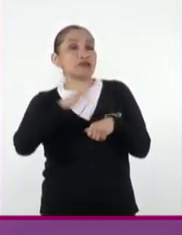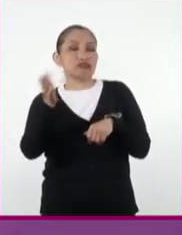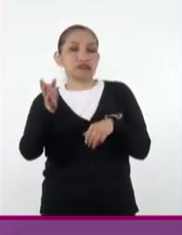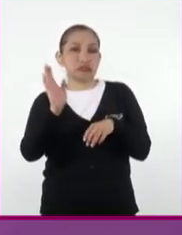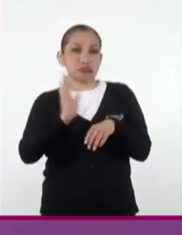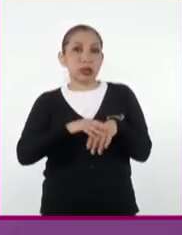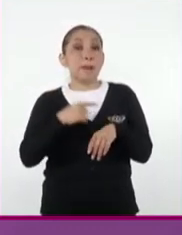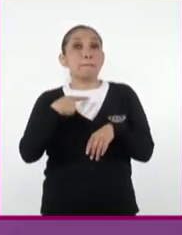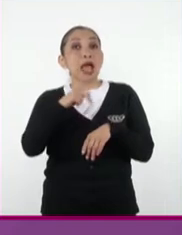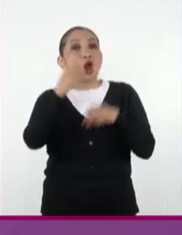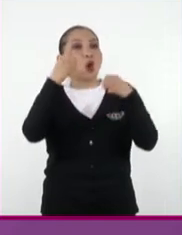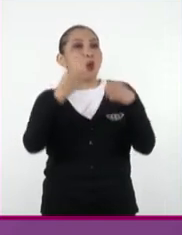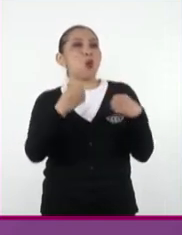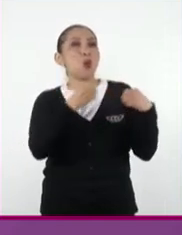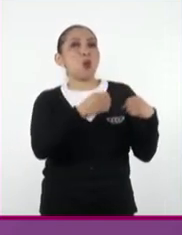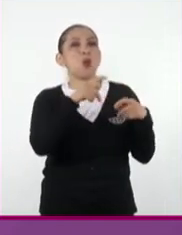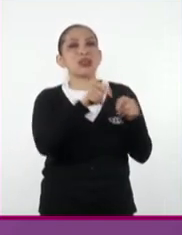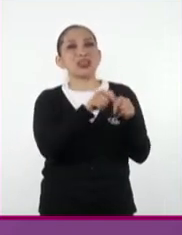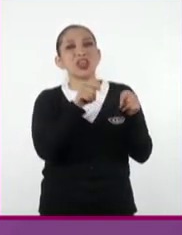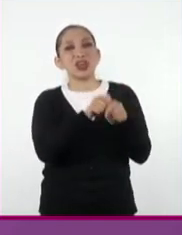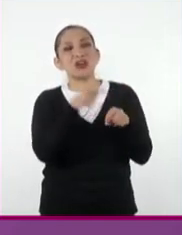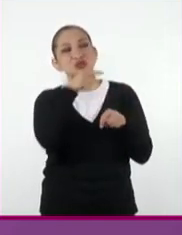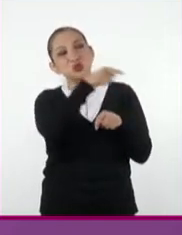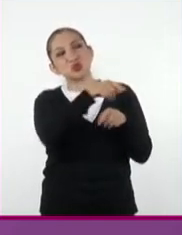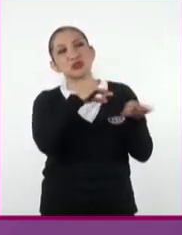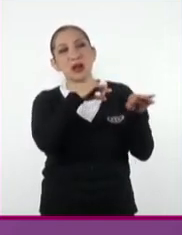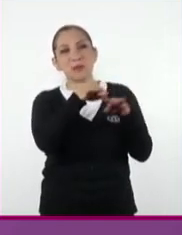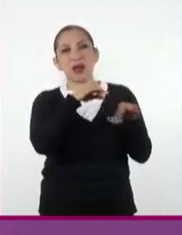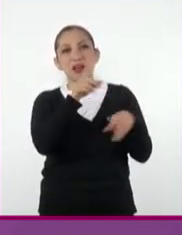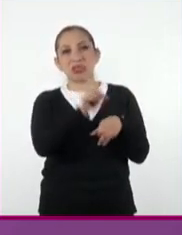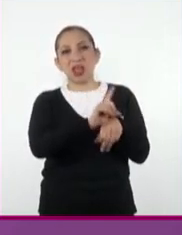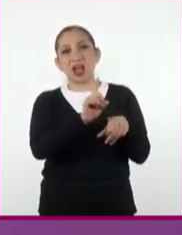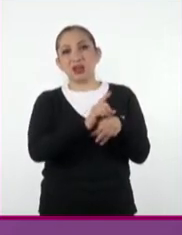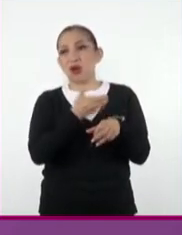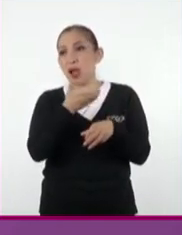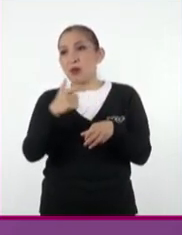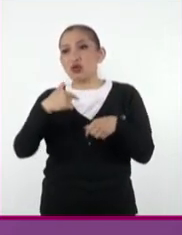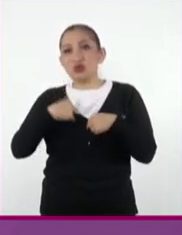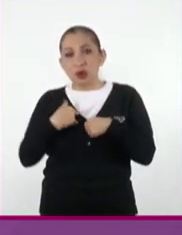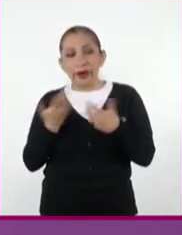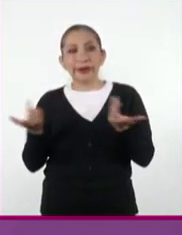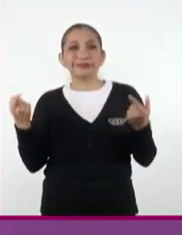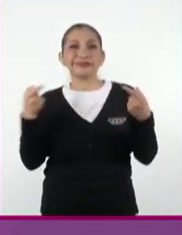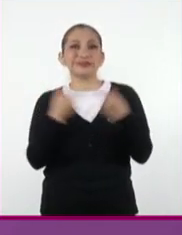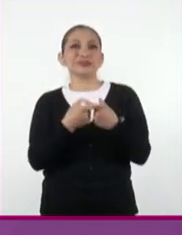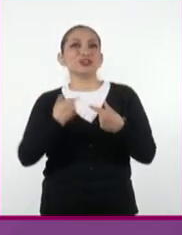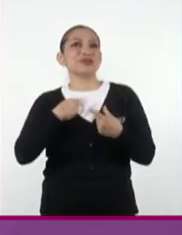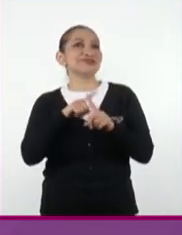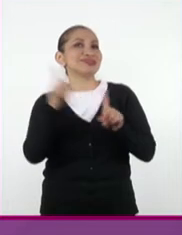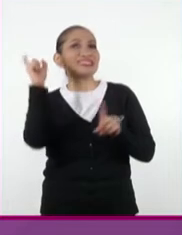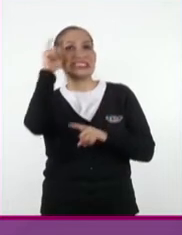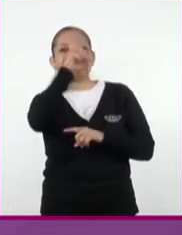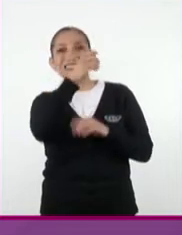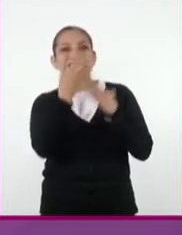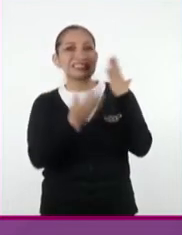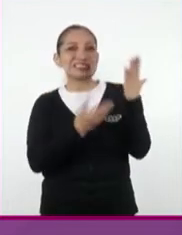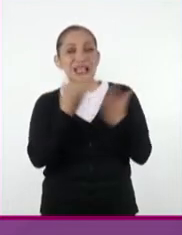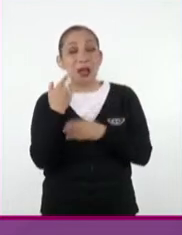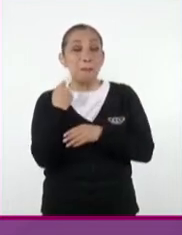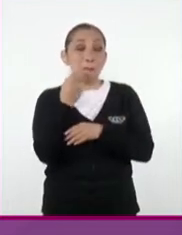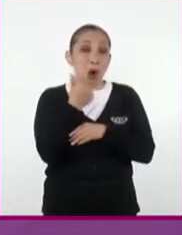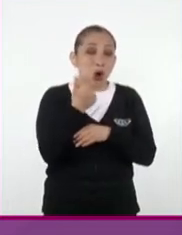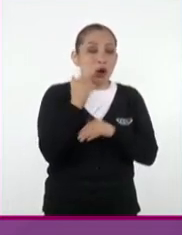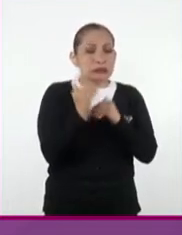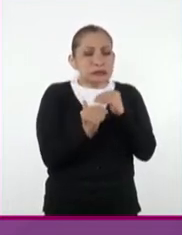Pero las ocupaciones de mi tío y mi dedicación al trabajo diario del campo contrariaban mis deseos, y muy poco o